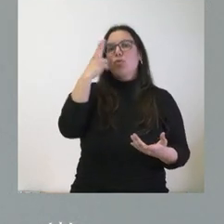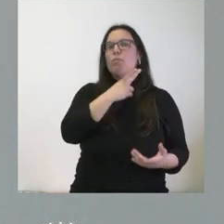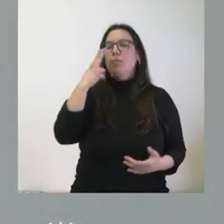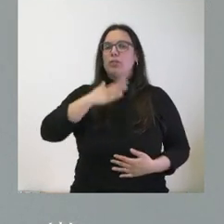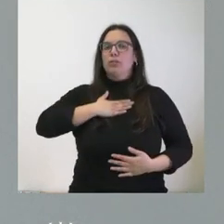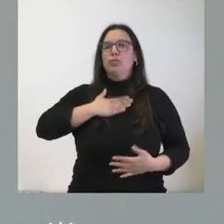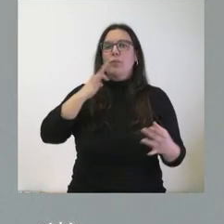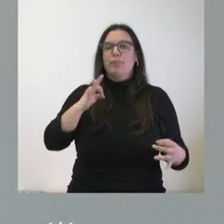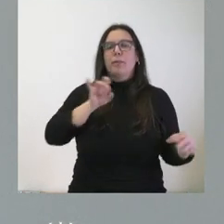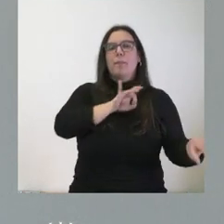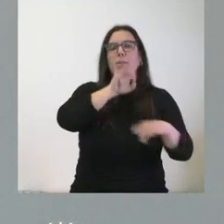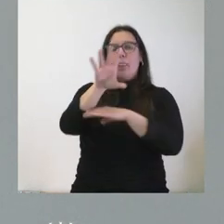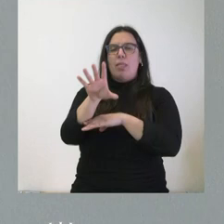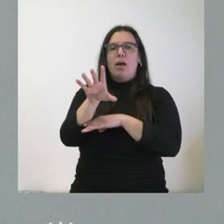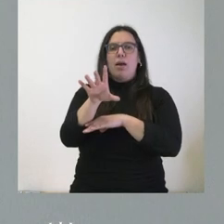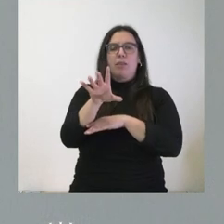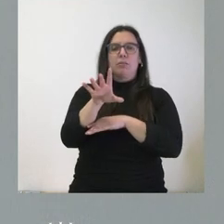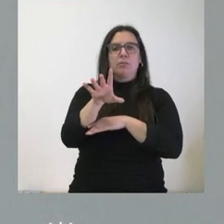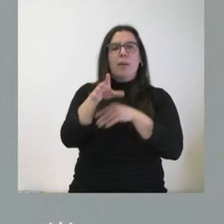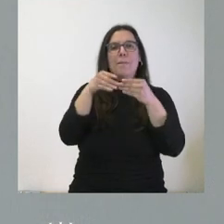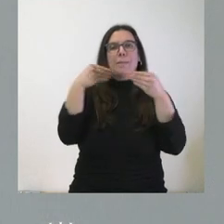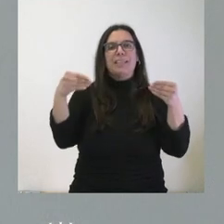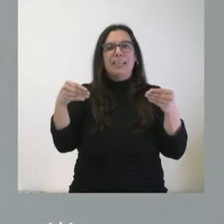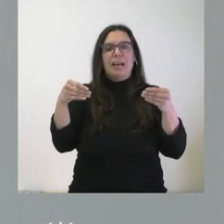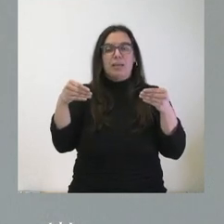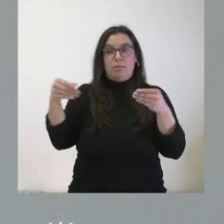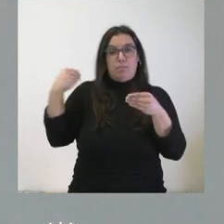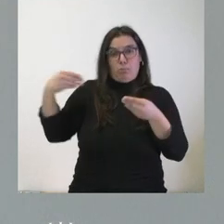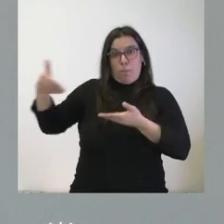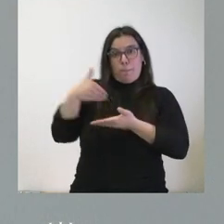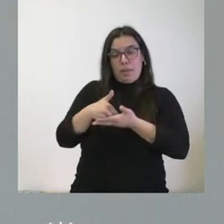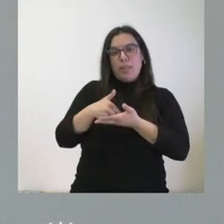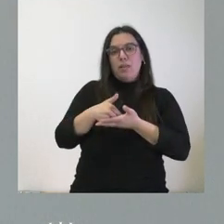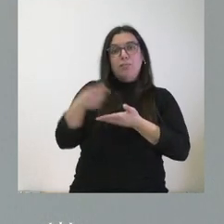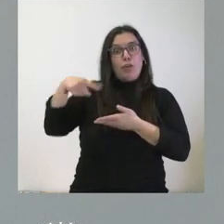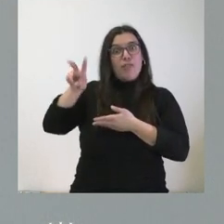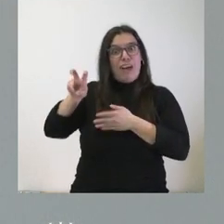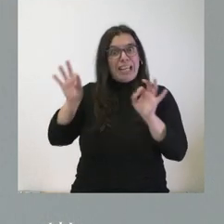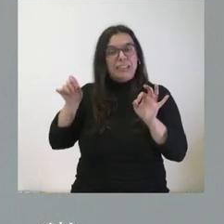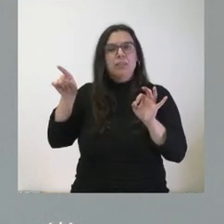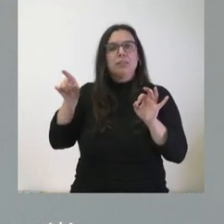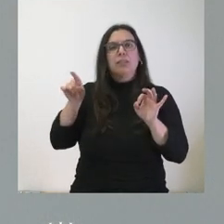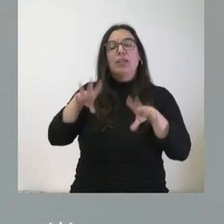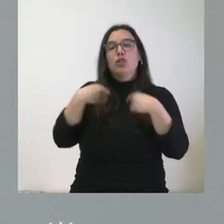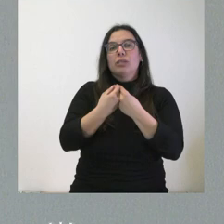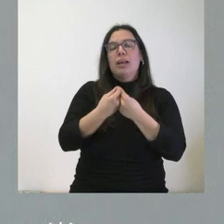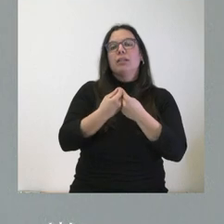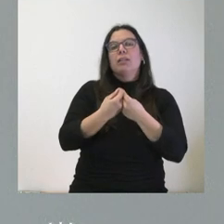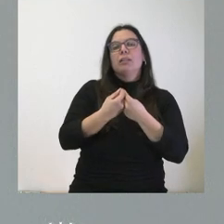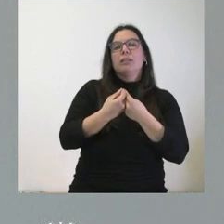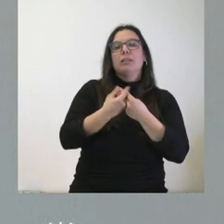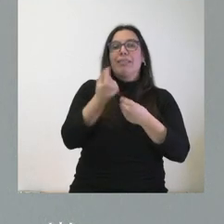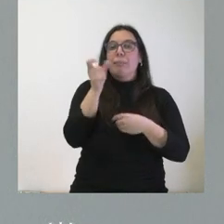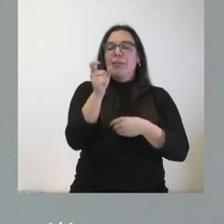el envío de una partida de material solicitado y que es útil en este momento por un importe de más de 300